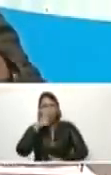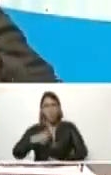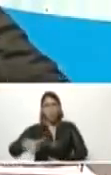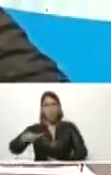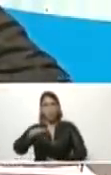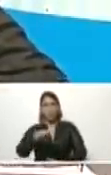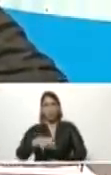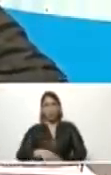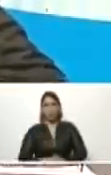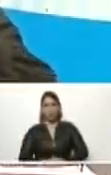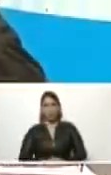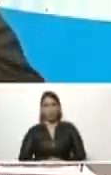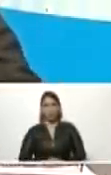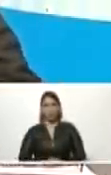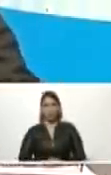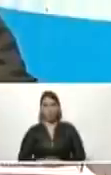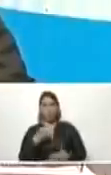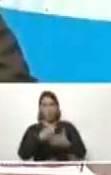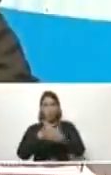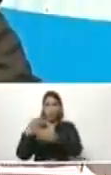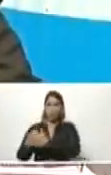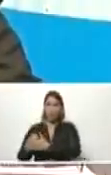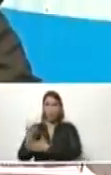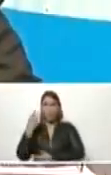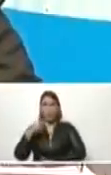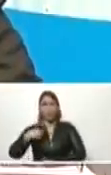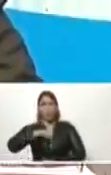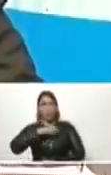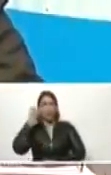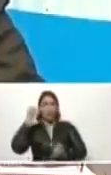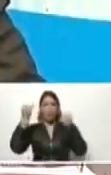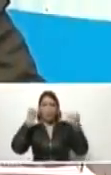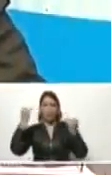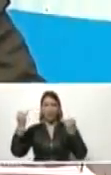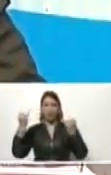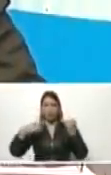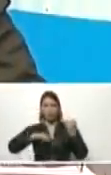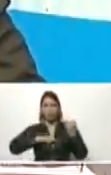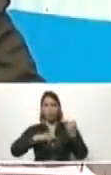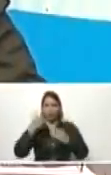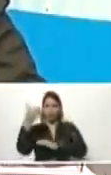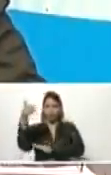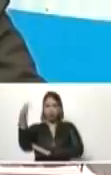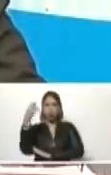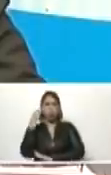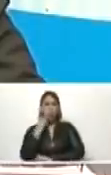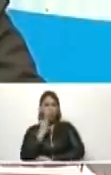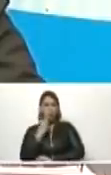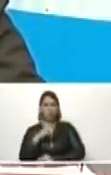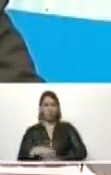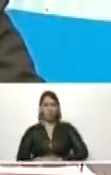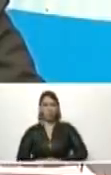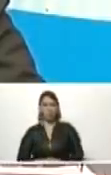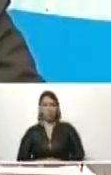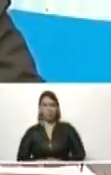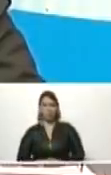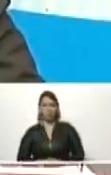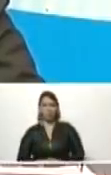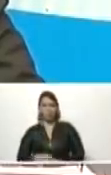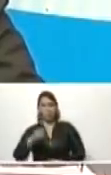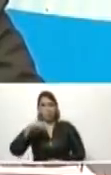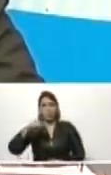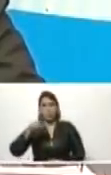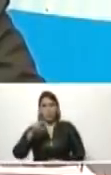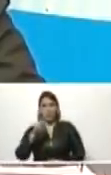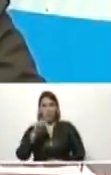que luchamos por nuestras ideas. Y que llevamos la bandera de Bolívar, de Martí,